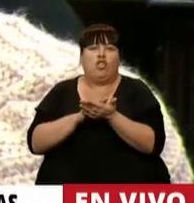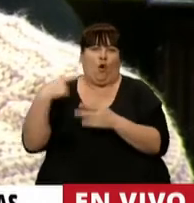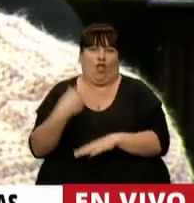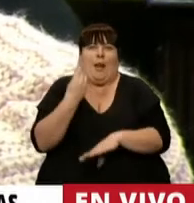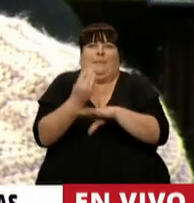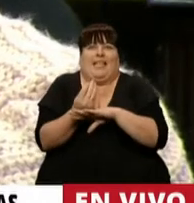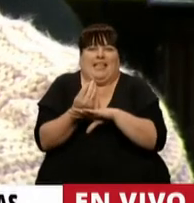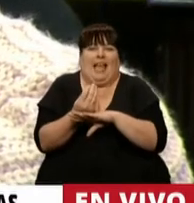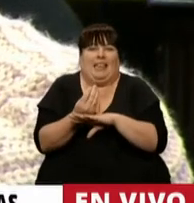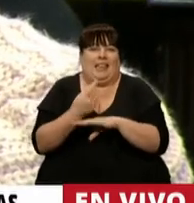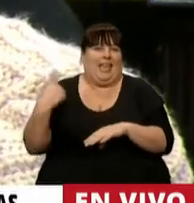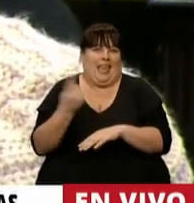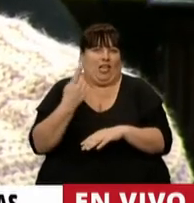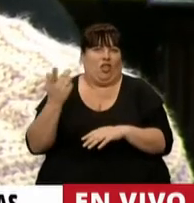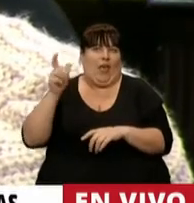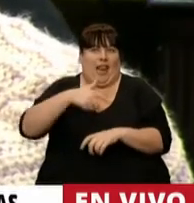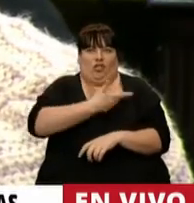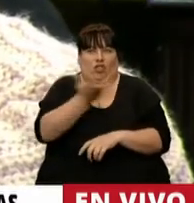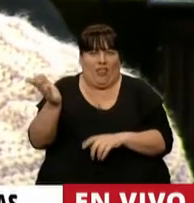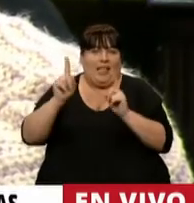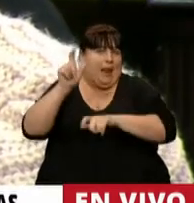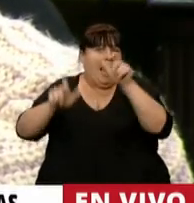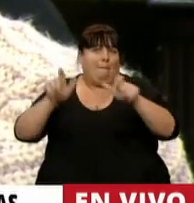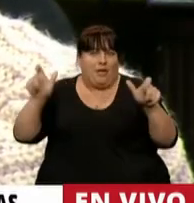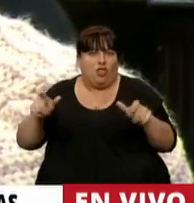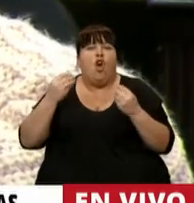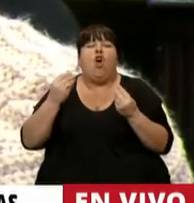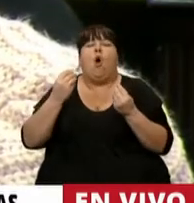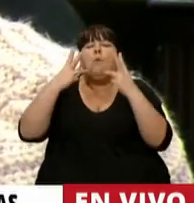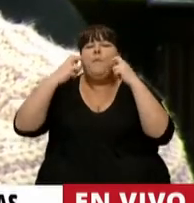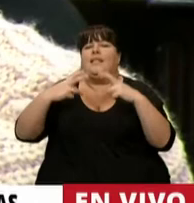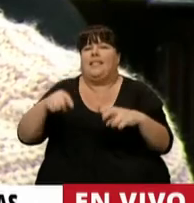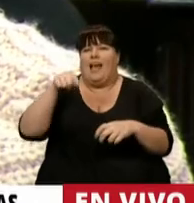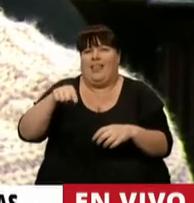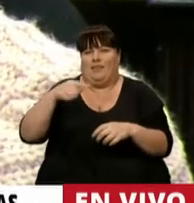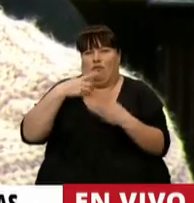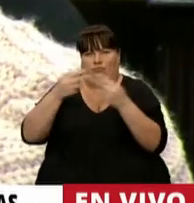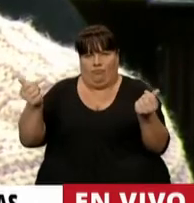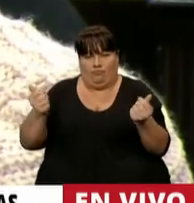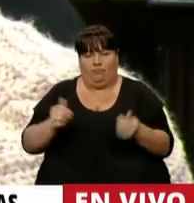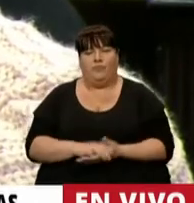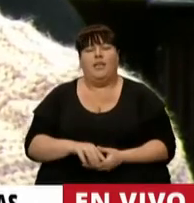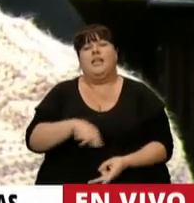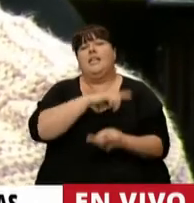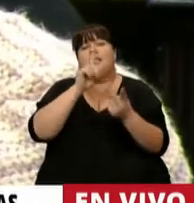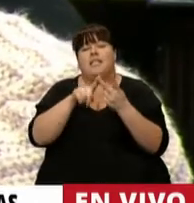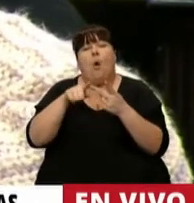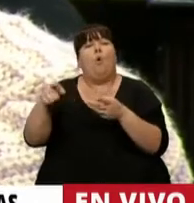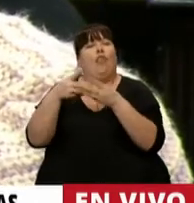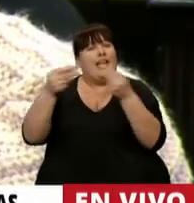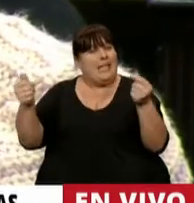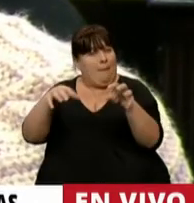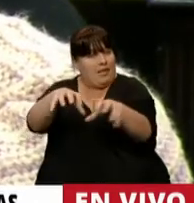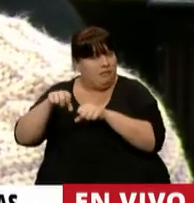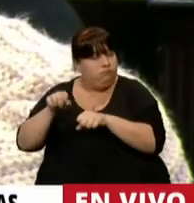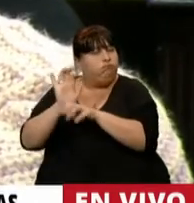representamos que son toda la sociedad y los ciudadanos de cómo se está llevando adelante este caso. Y segundo porque la desaparición